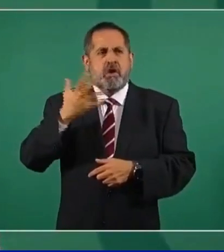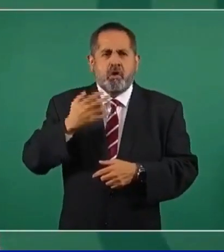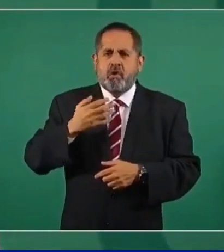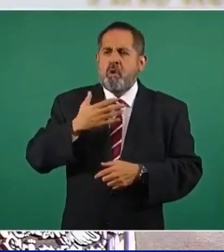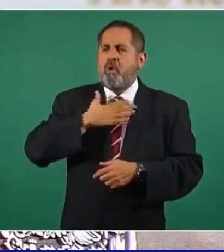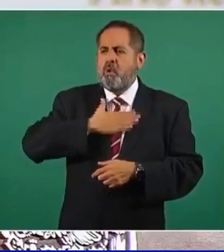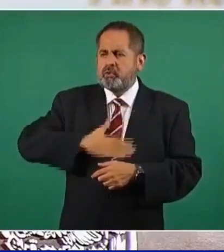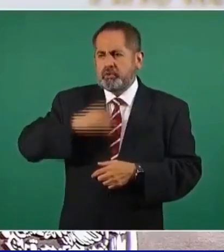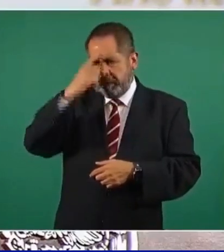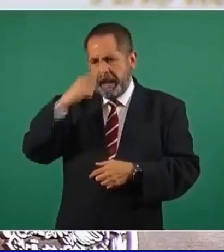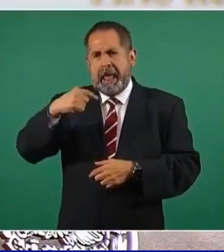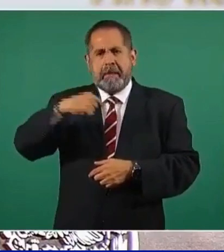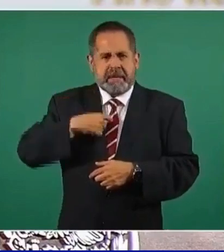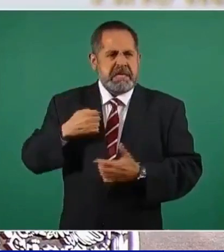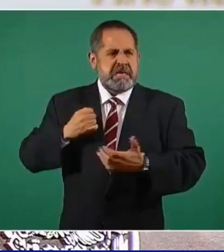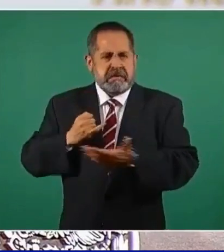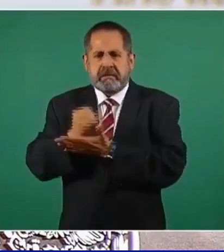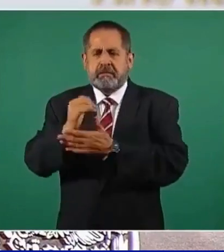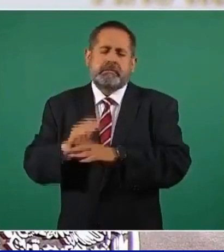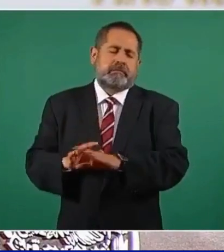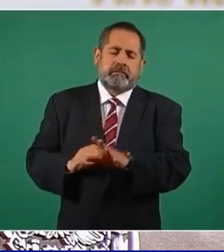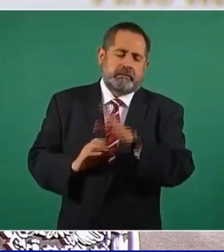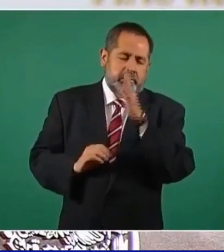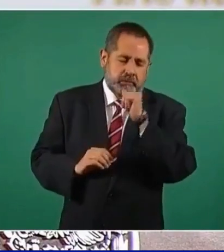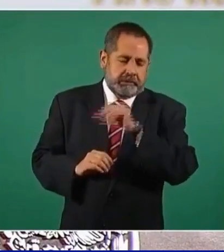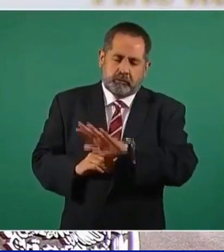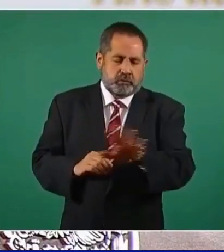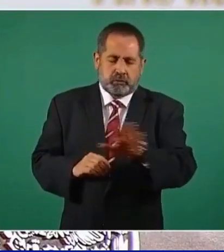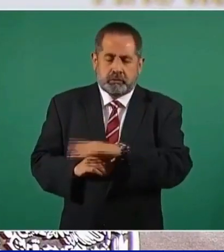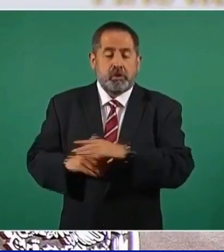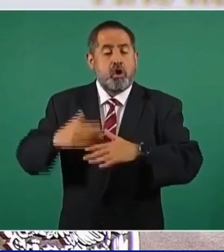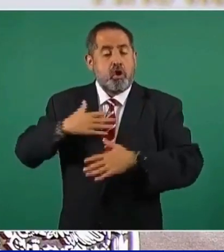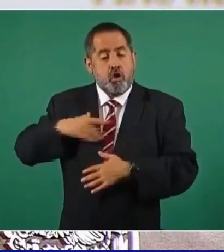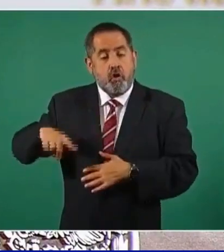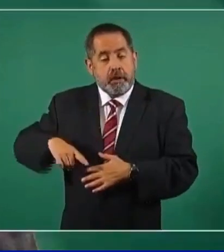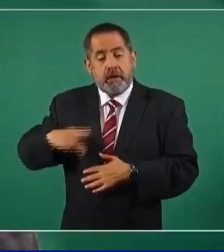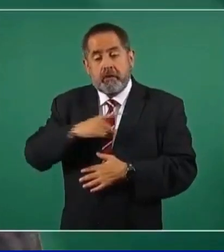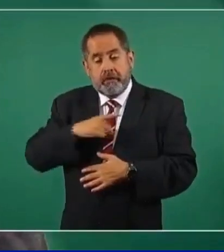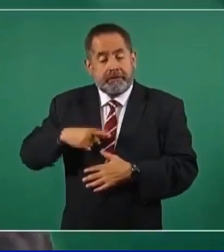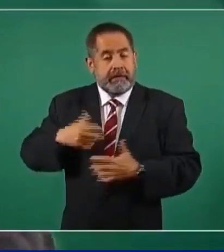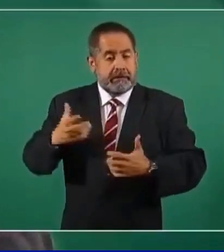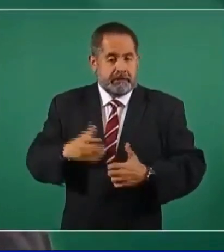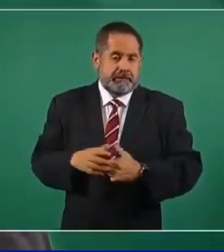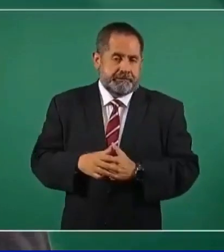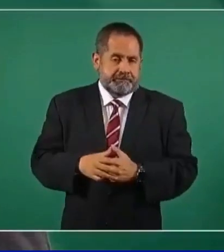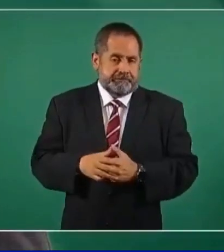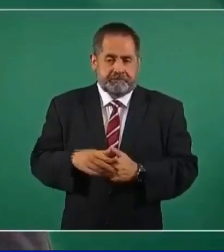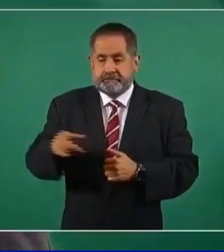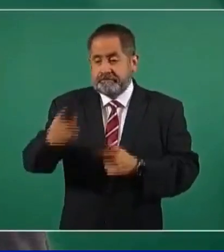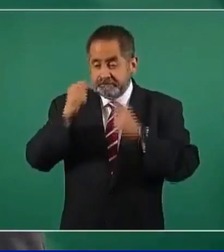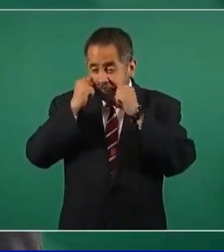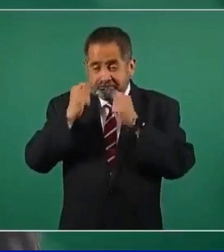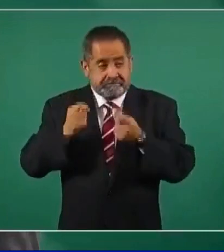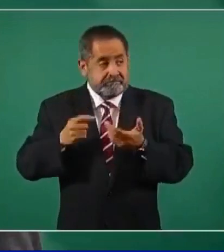nadie puede hacer eso, eso es ilegal